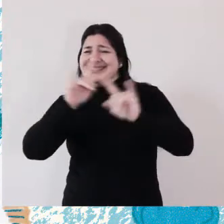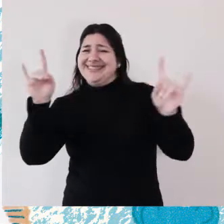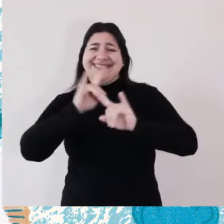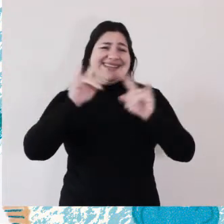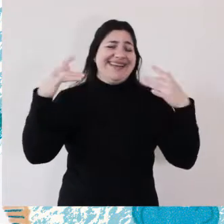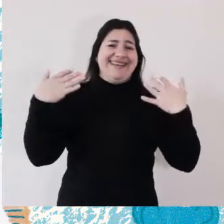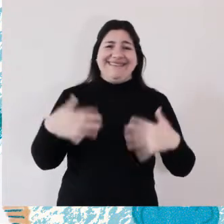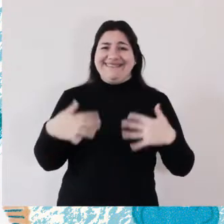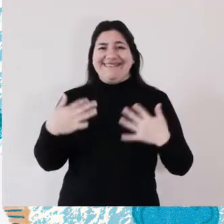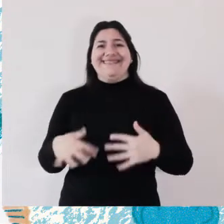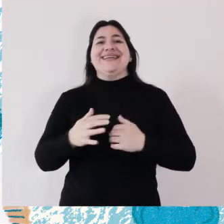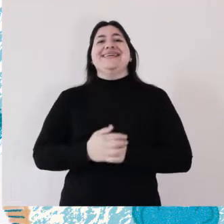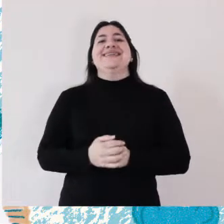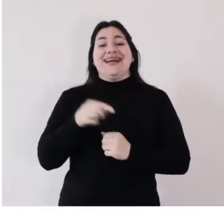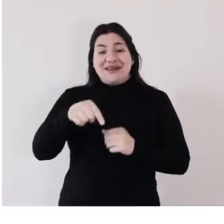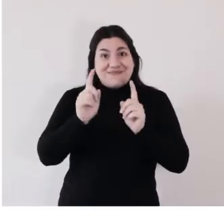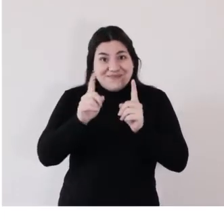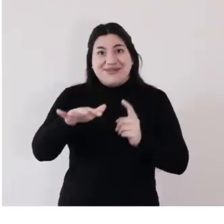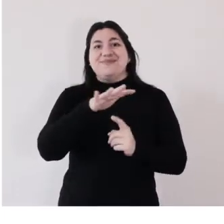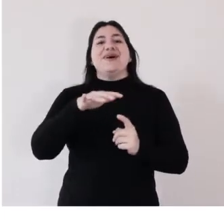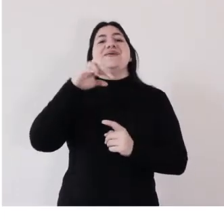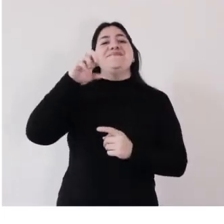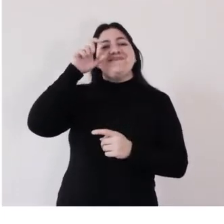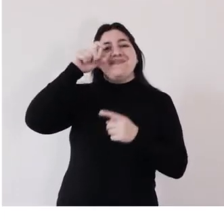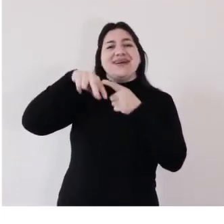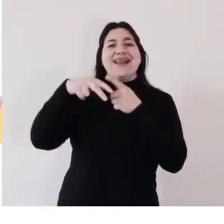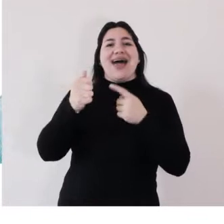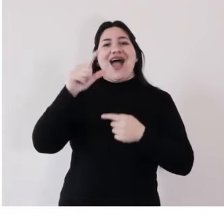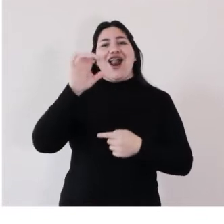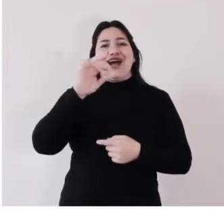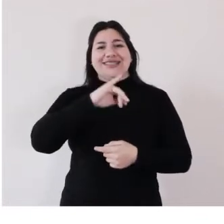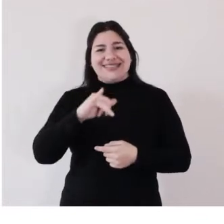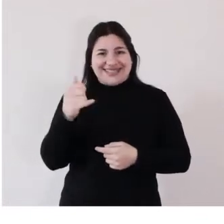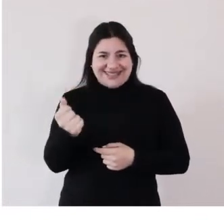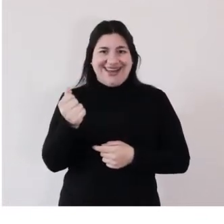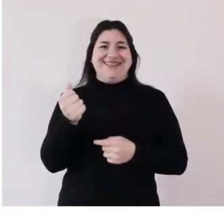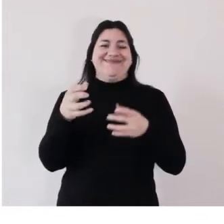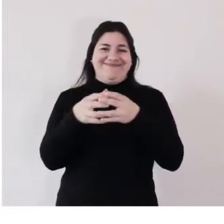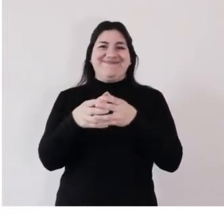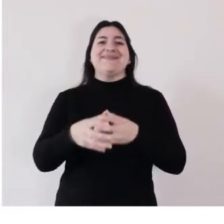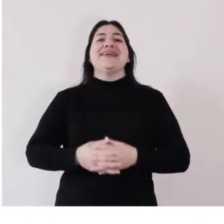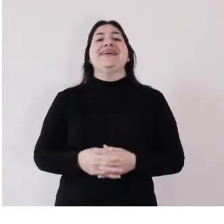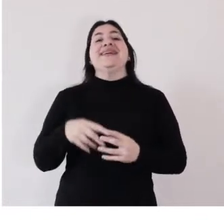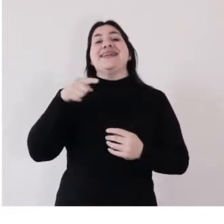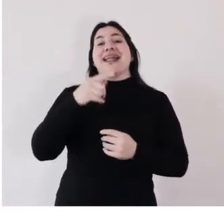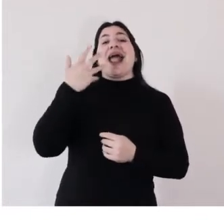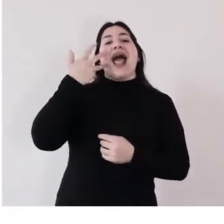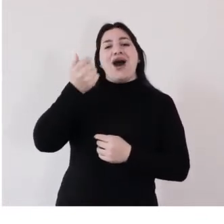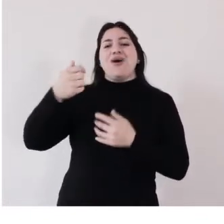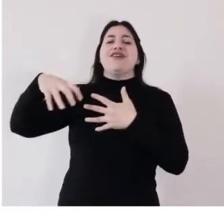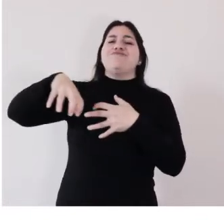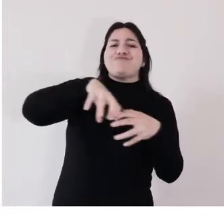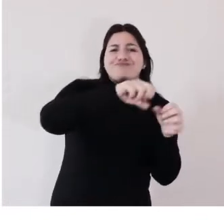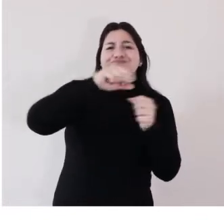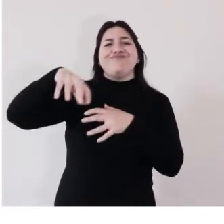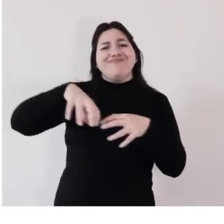el Rosario Vera Peñalosa. La abuela Lina suele llevar a los mellizos a la plaza y